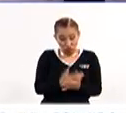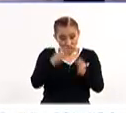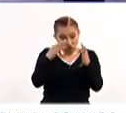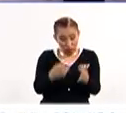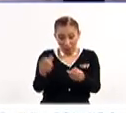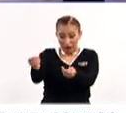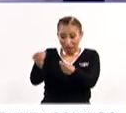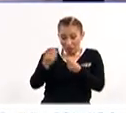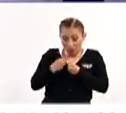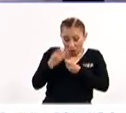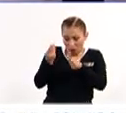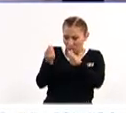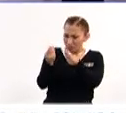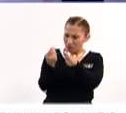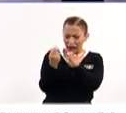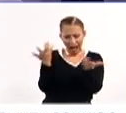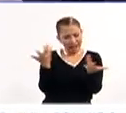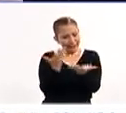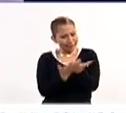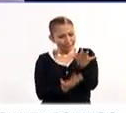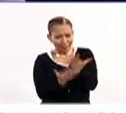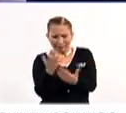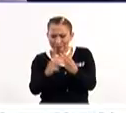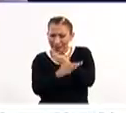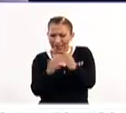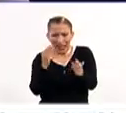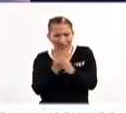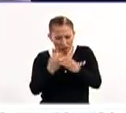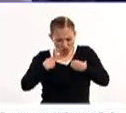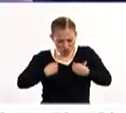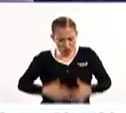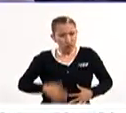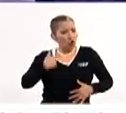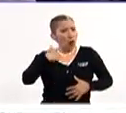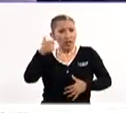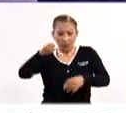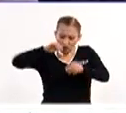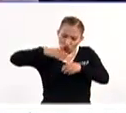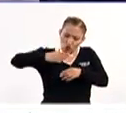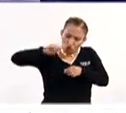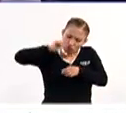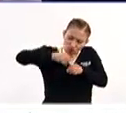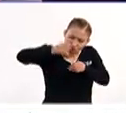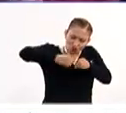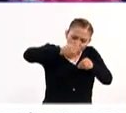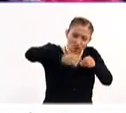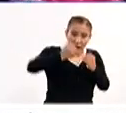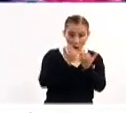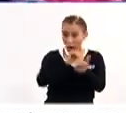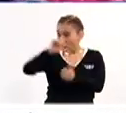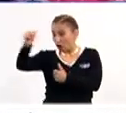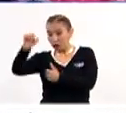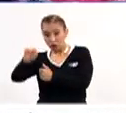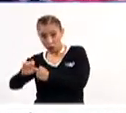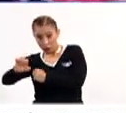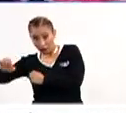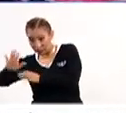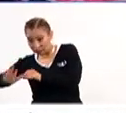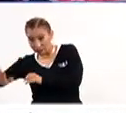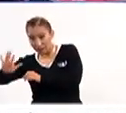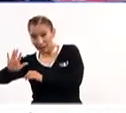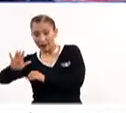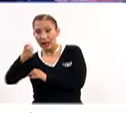me da una fibra para poder hacer todos estos maravillosos trajes, pues voy a usar esa fibra. Y obviamente no va a ser igual a la del sureste.